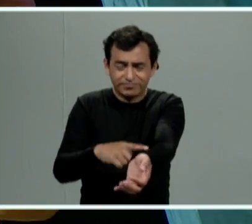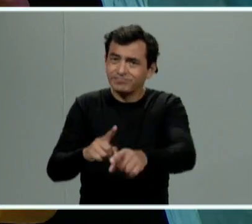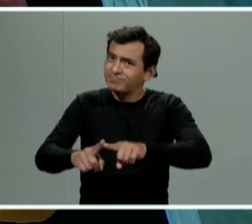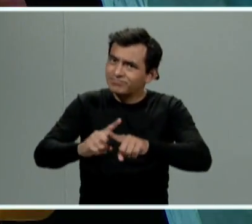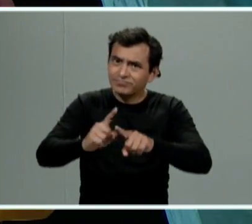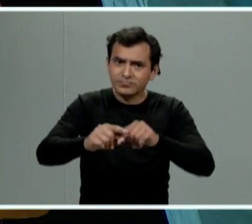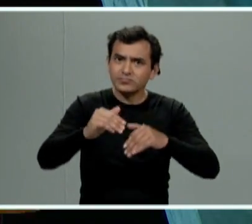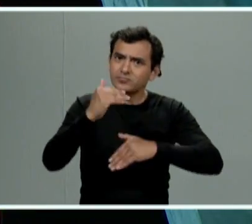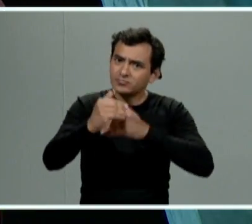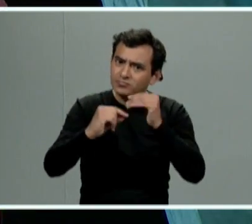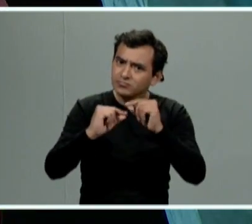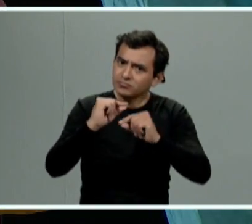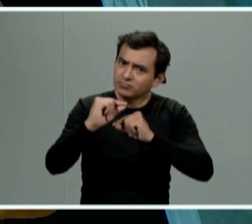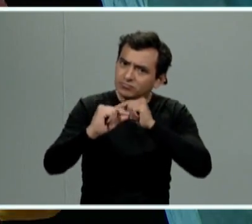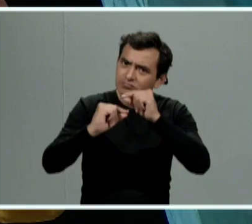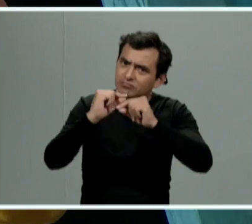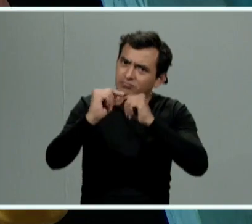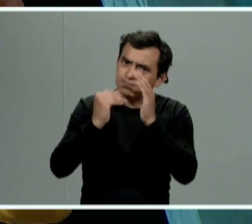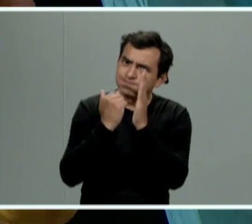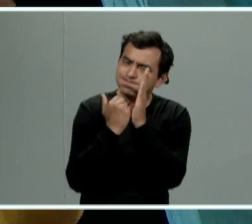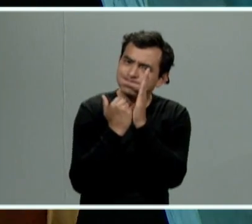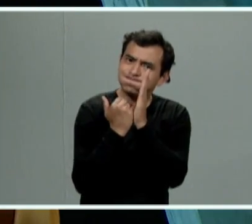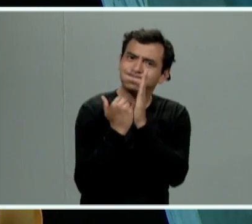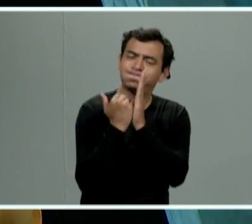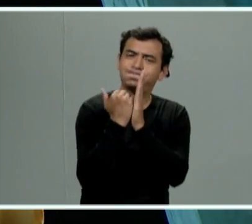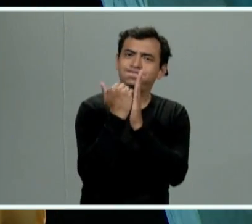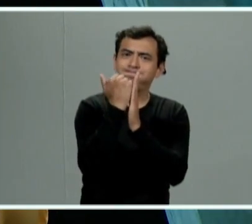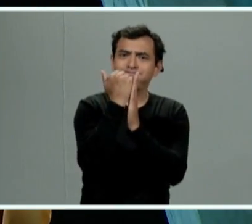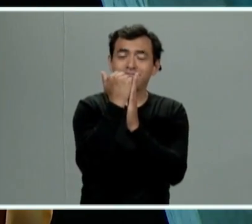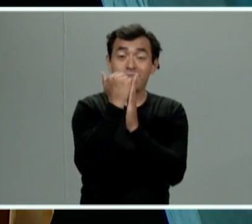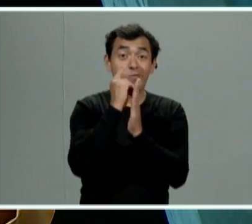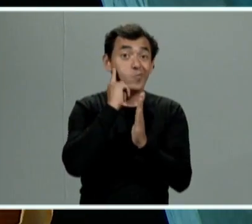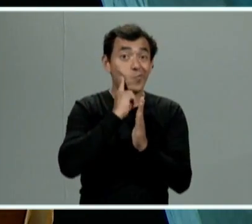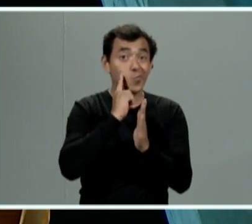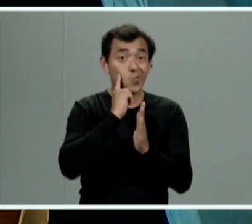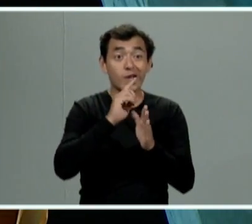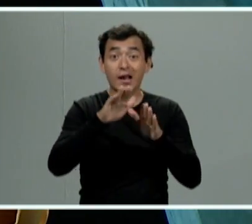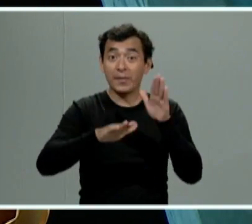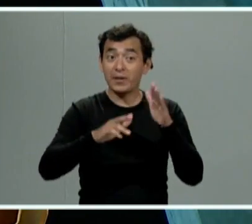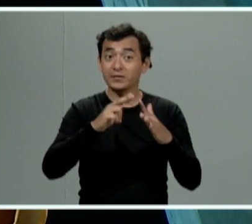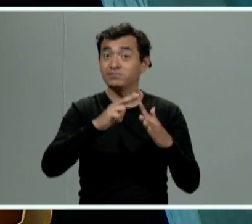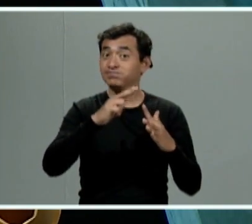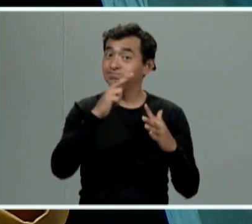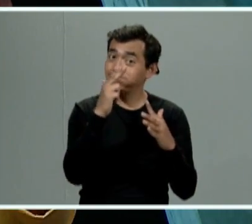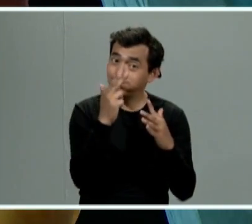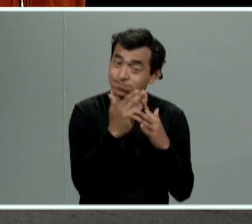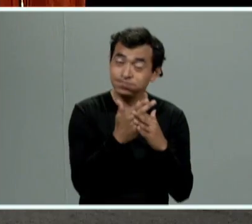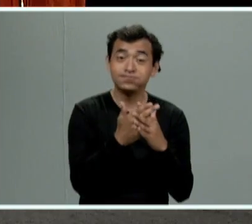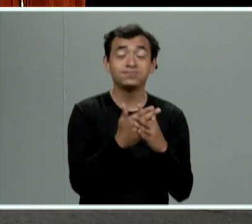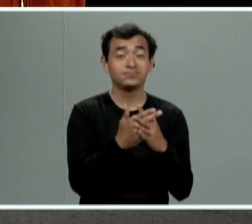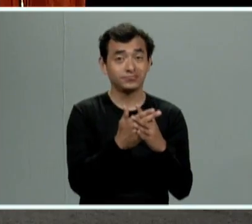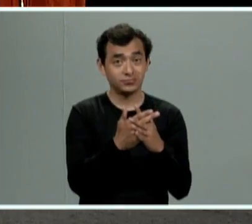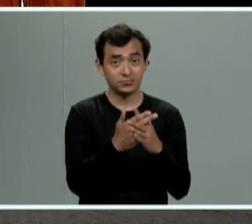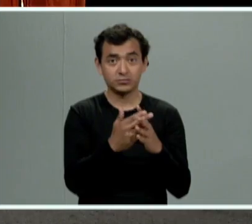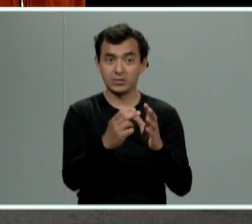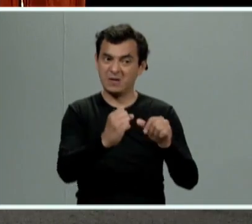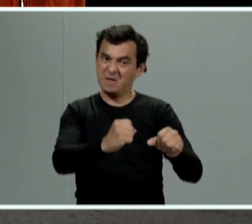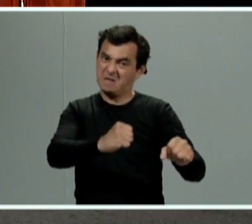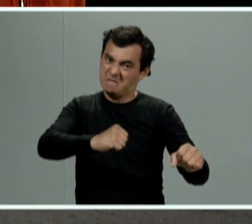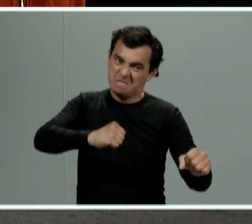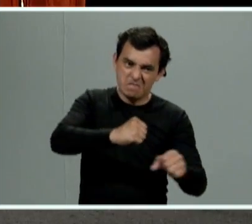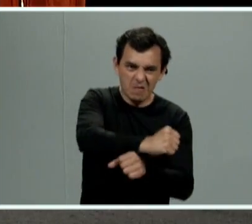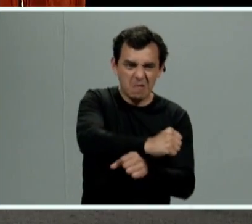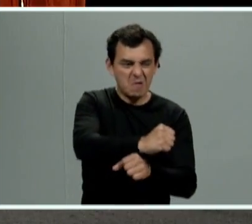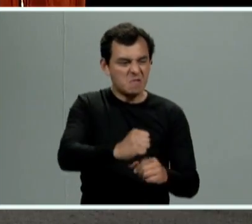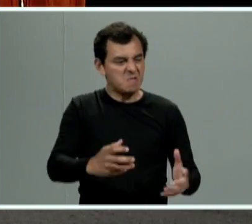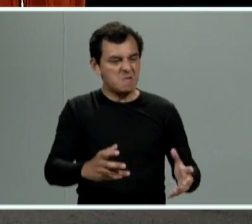incrementando hasta llegar a al grado de lo que es una violencia feminicida en que ya tenemos incluso no es el puñetazo o no es el